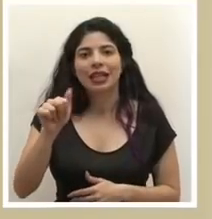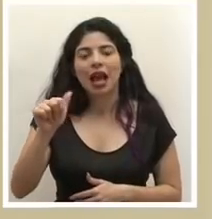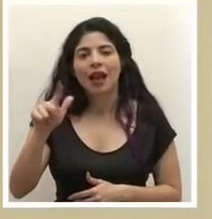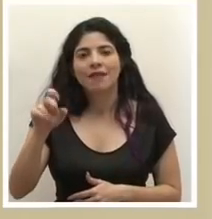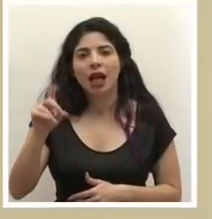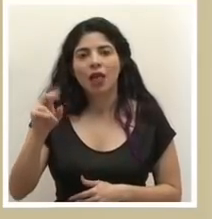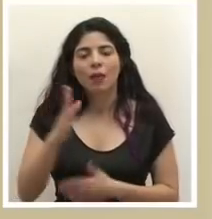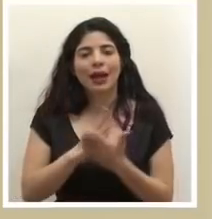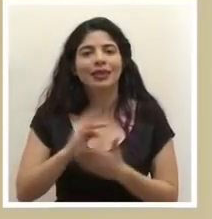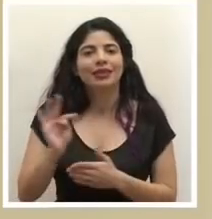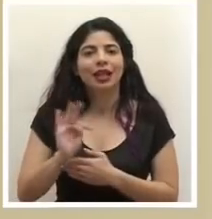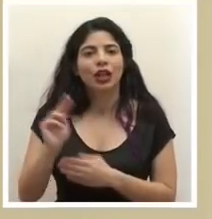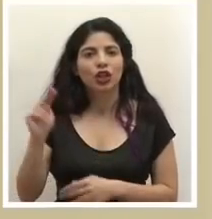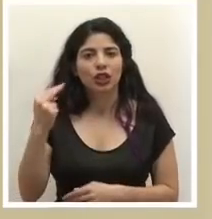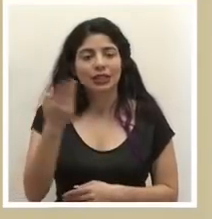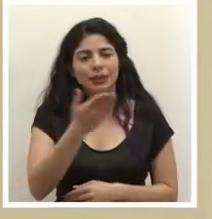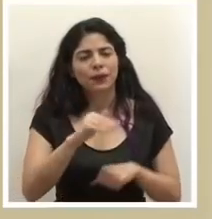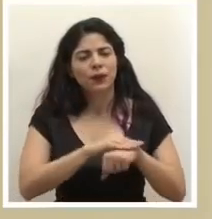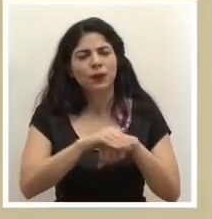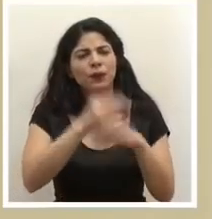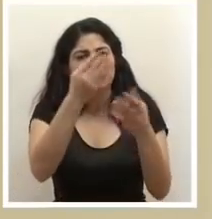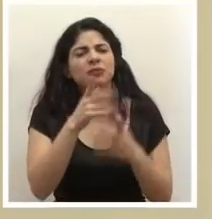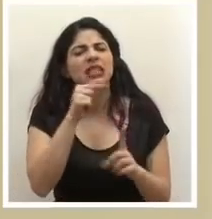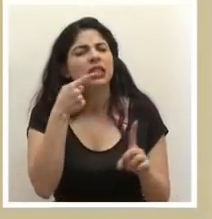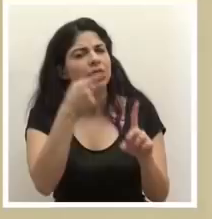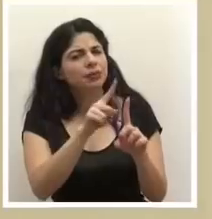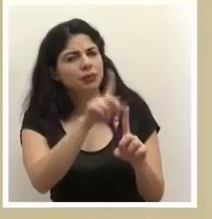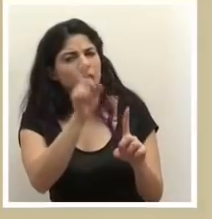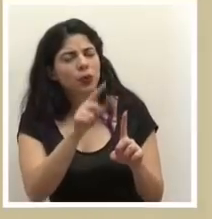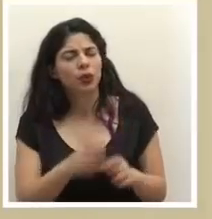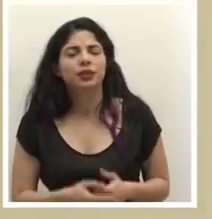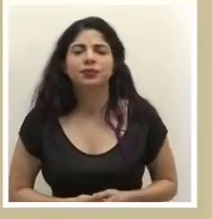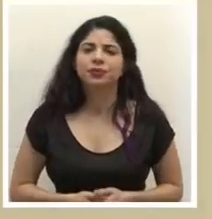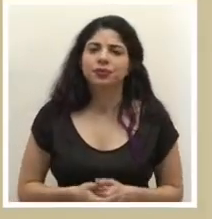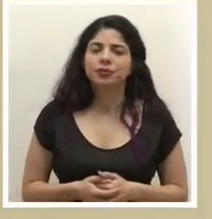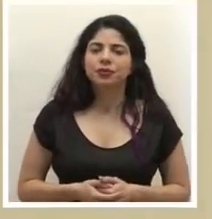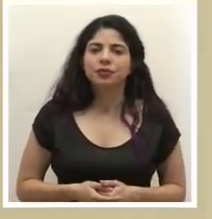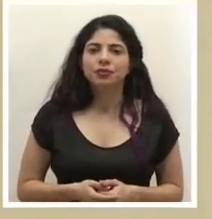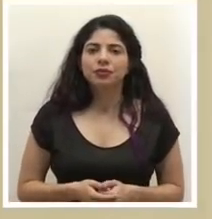de Telenoticias. Por favor, colega, indicar hacia quién estaría dirigida su consulta.